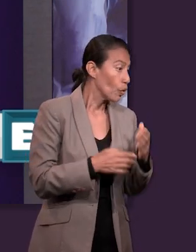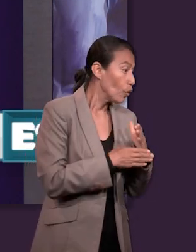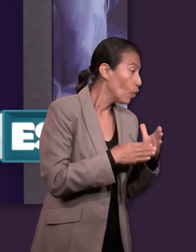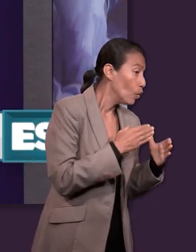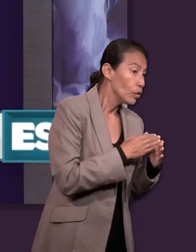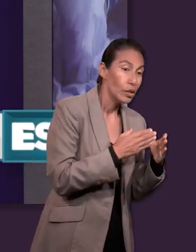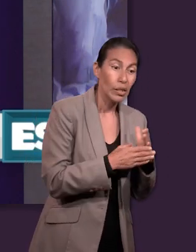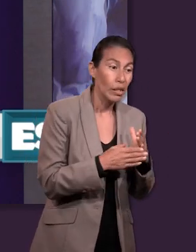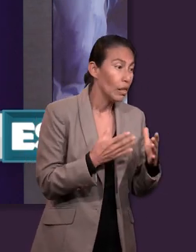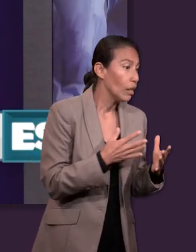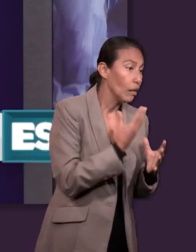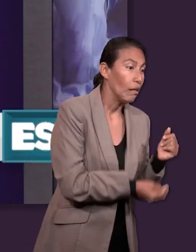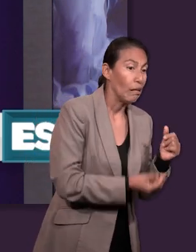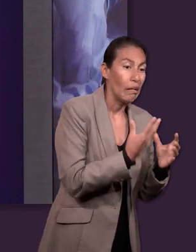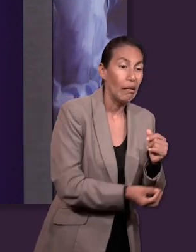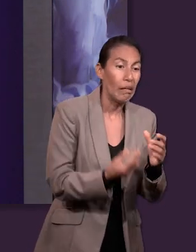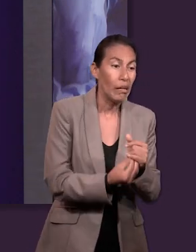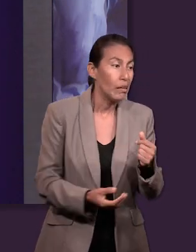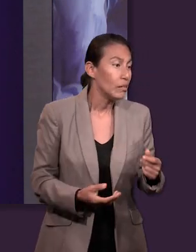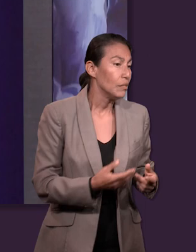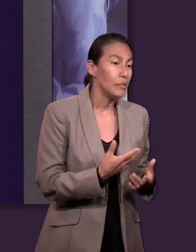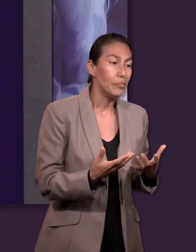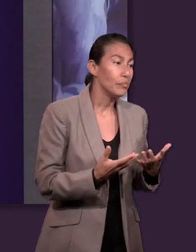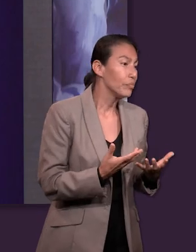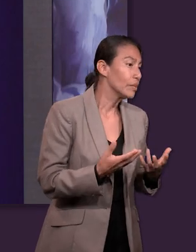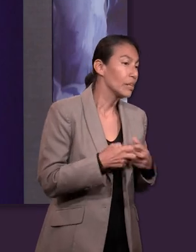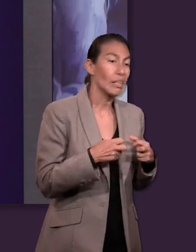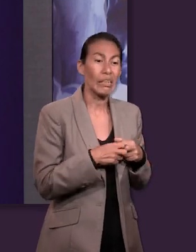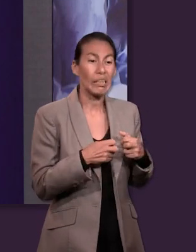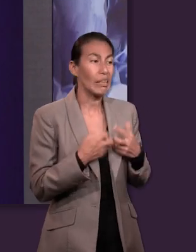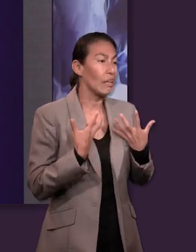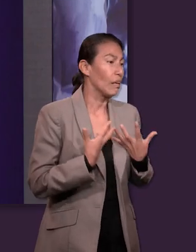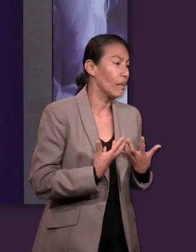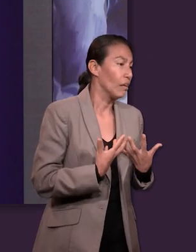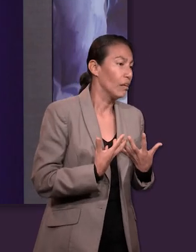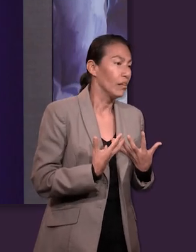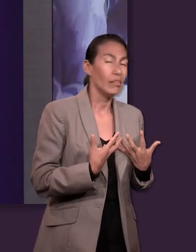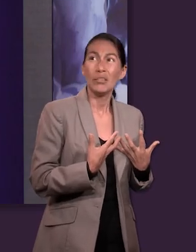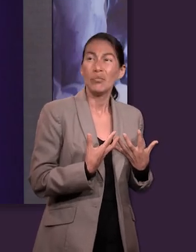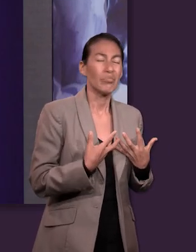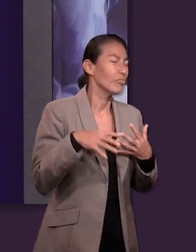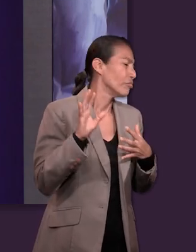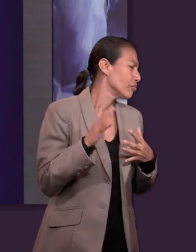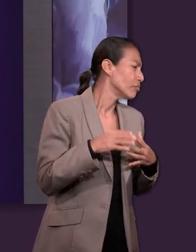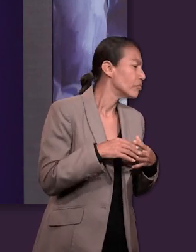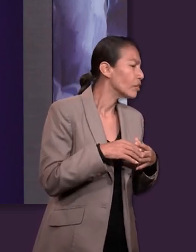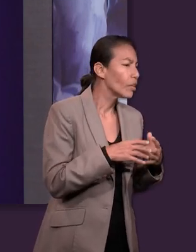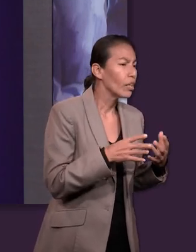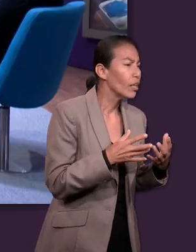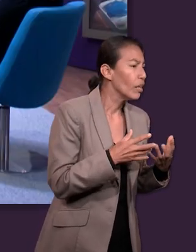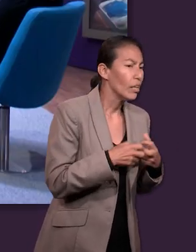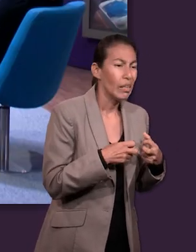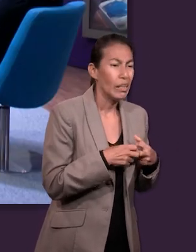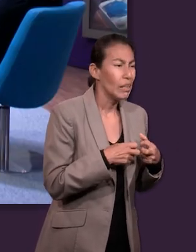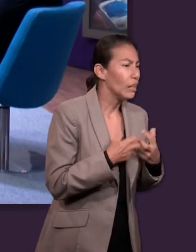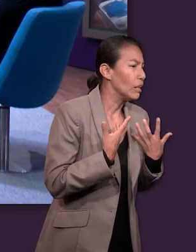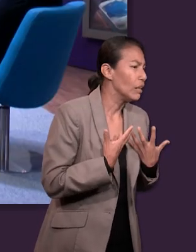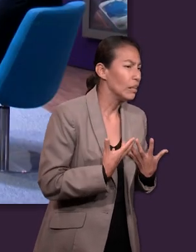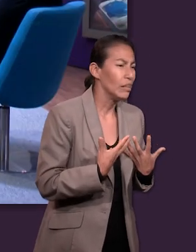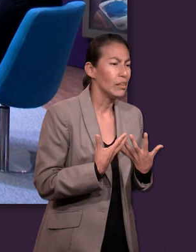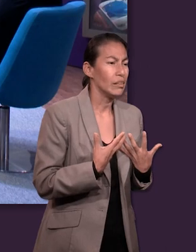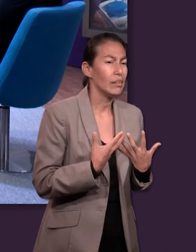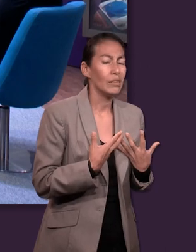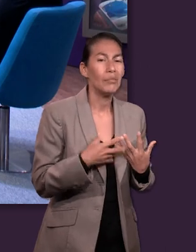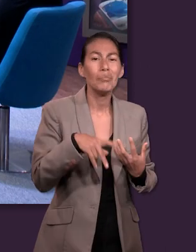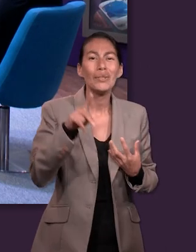lo que necesitamos es tener comunión con Dios para poder recibir su poder divino, ¿no? Y yo creo que